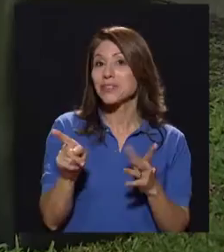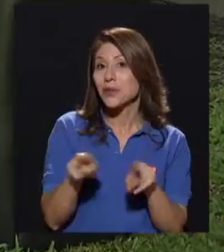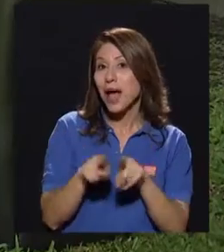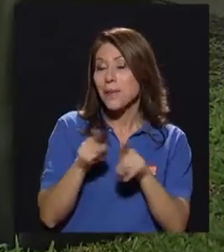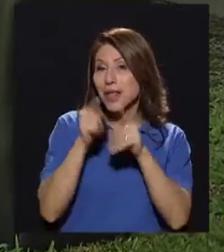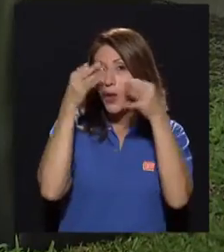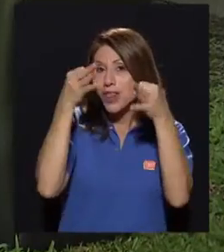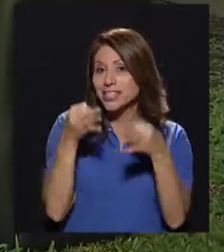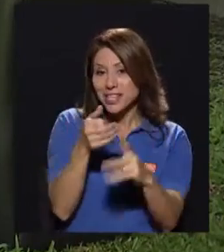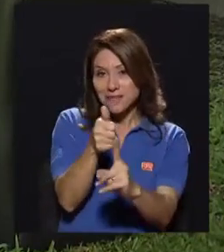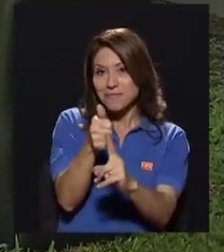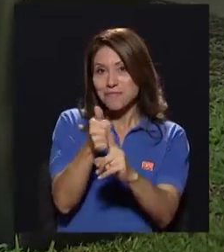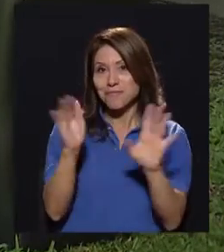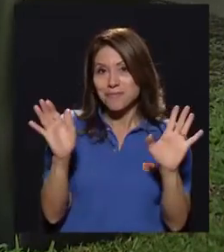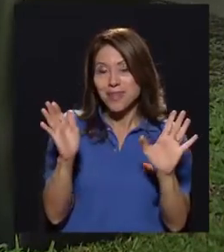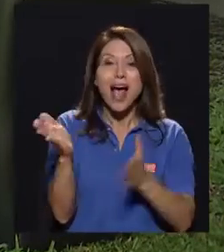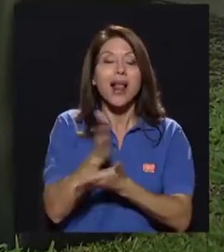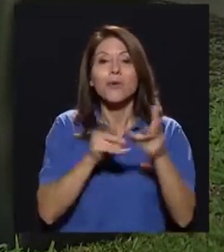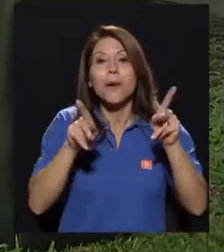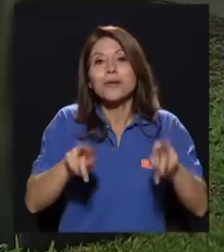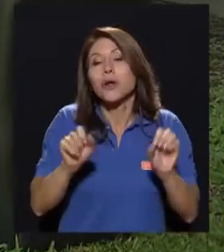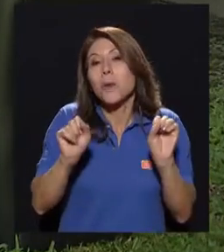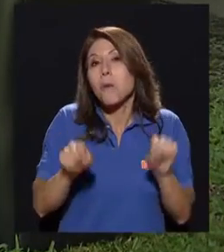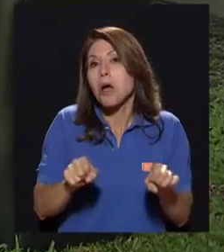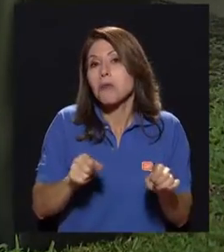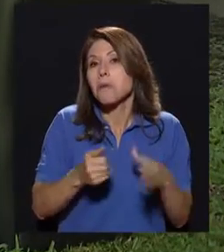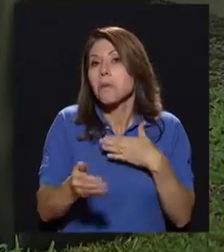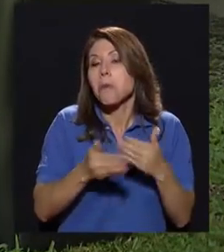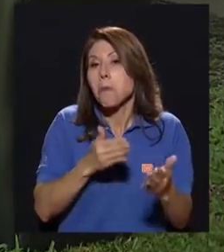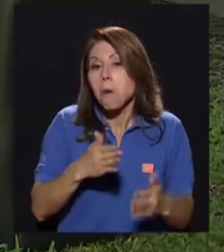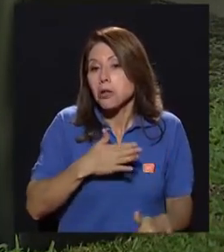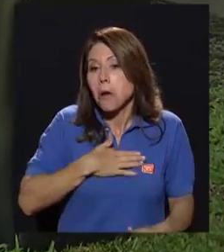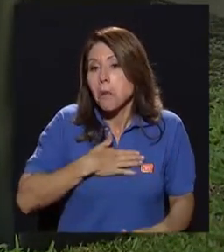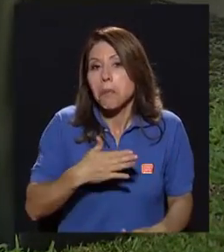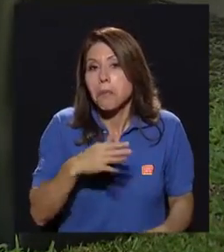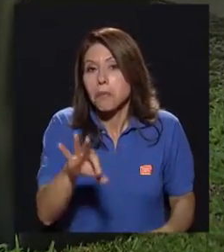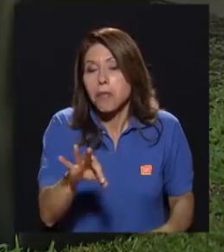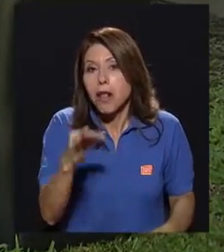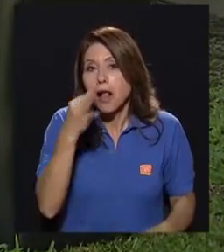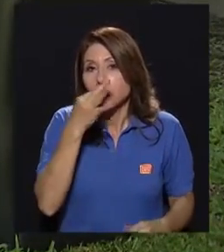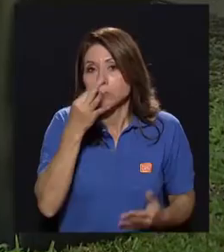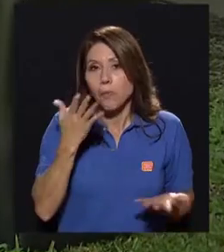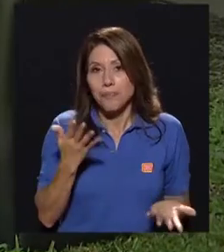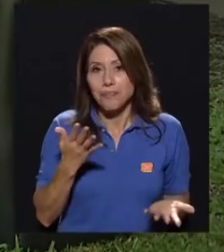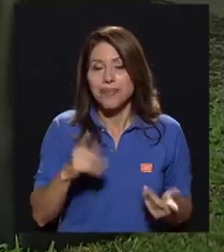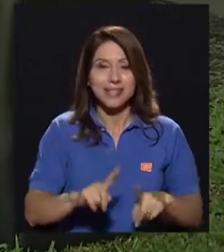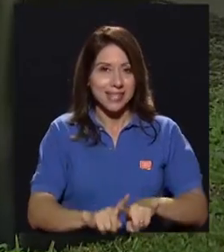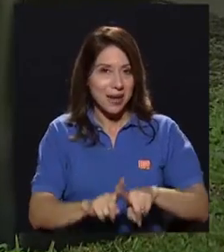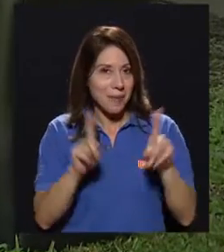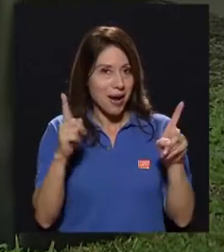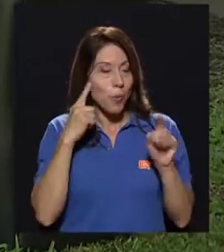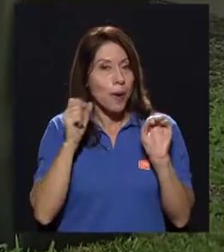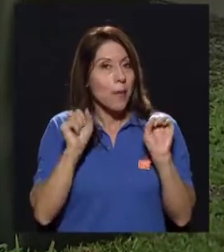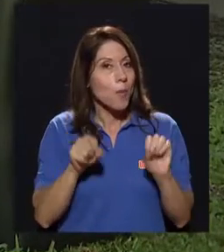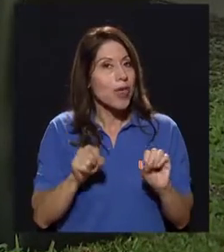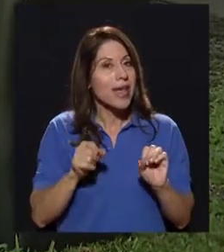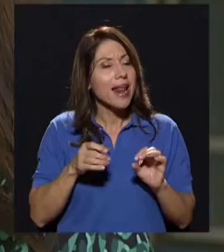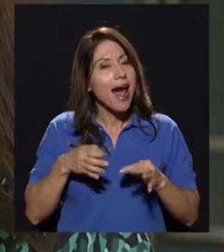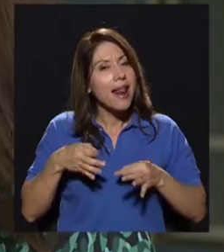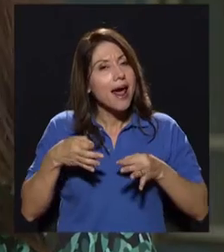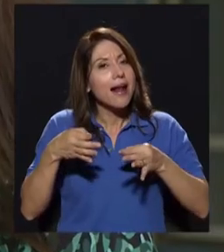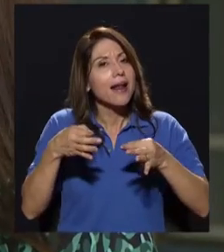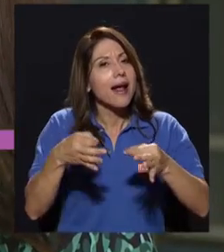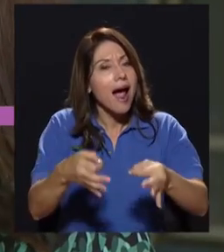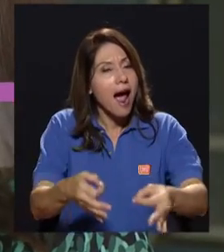también lo decide el consumidor, porque algún consumidor puede estar dispuesto a probar eso tal cual, sin embargo, para poder alargar la vida